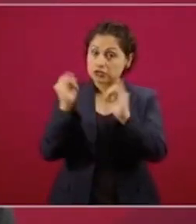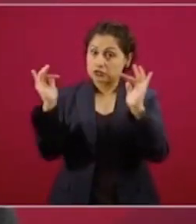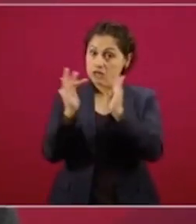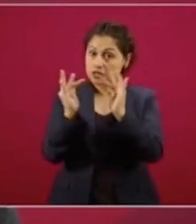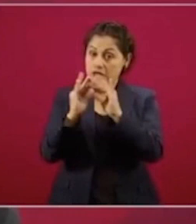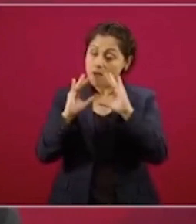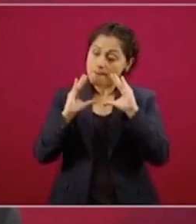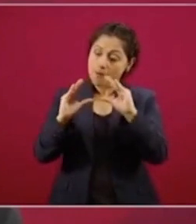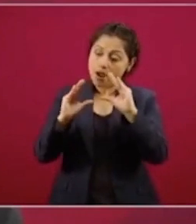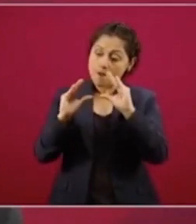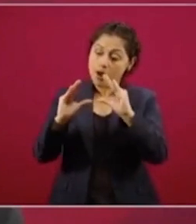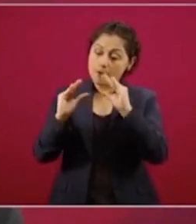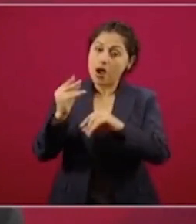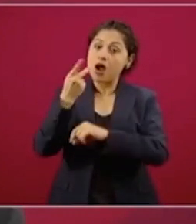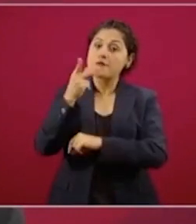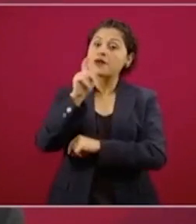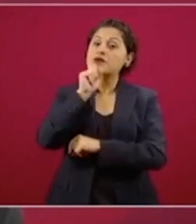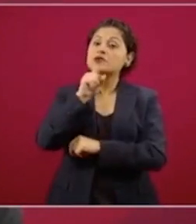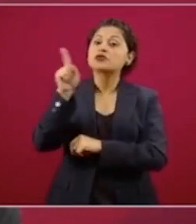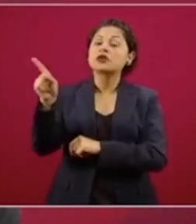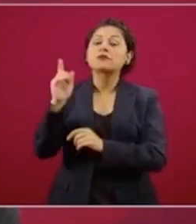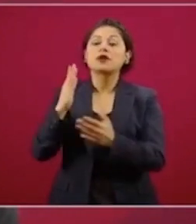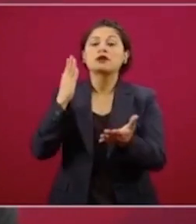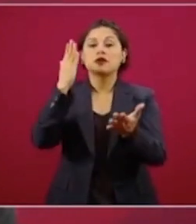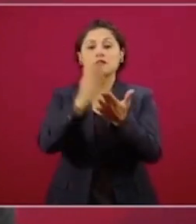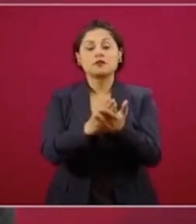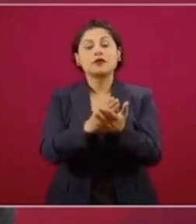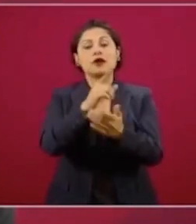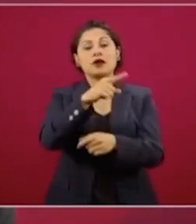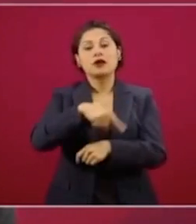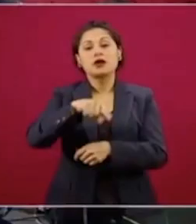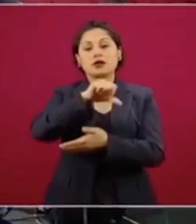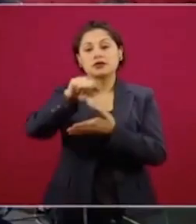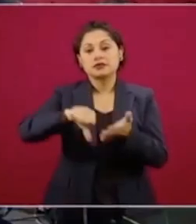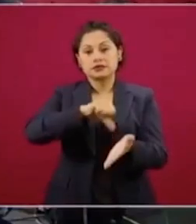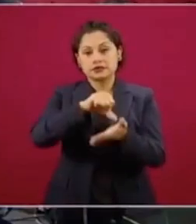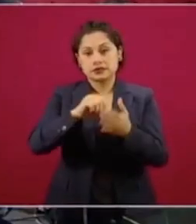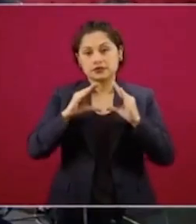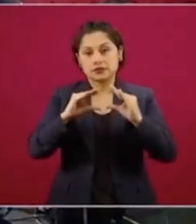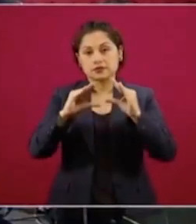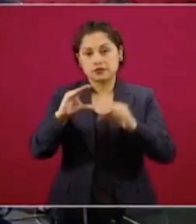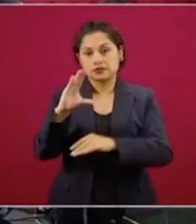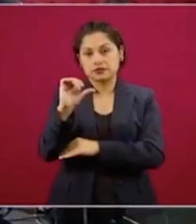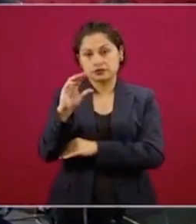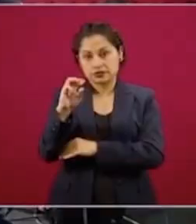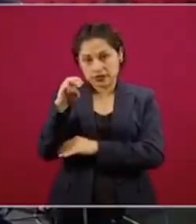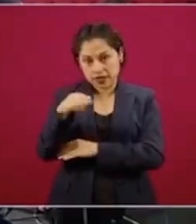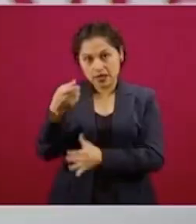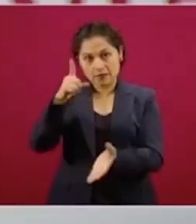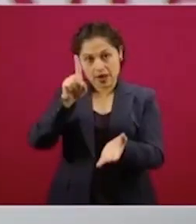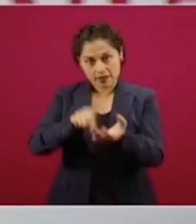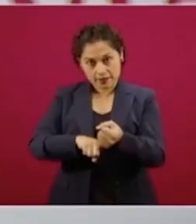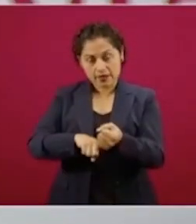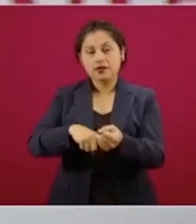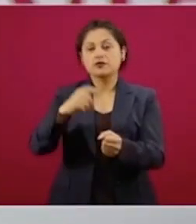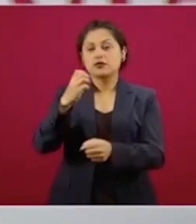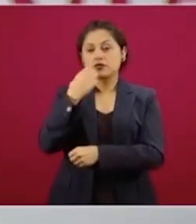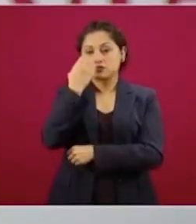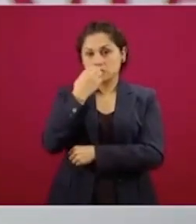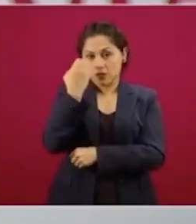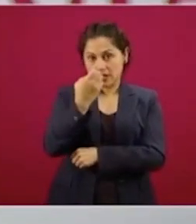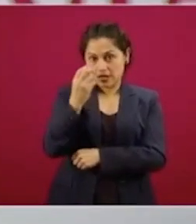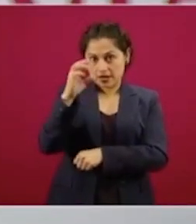también presencialmente en el centro de capacitación, en el SECAM, Centro de Simulación de la Facultad de Medicina, los hemos estado